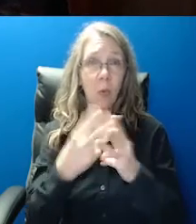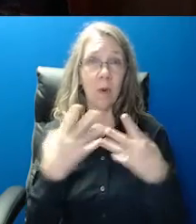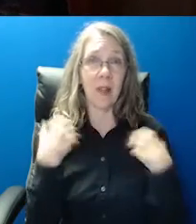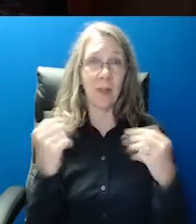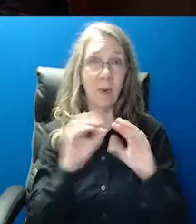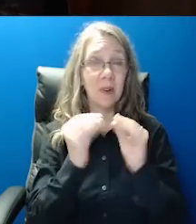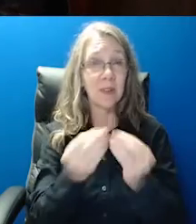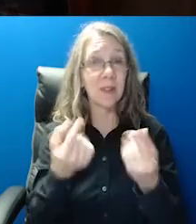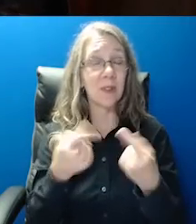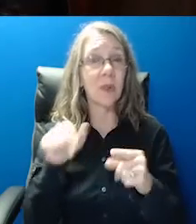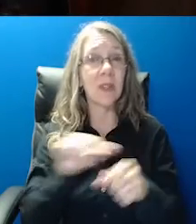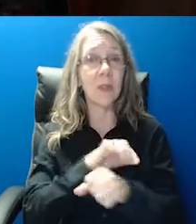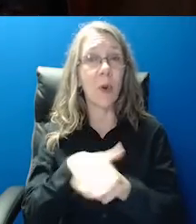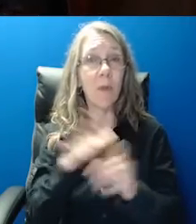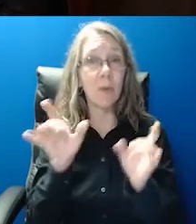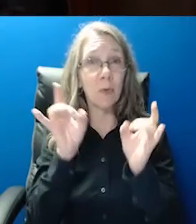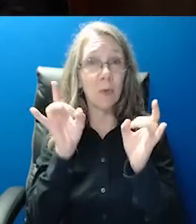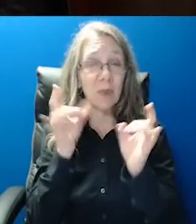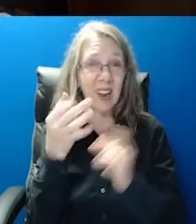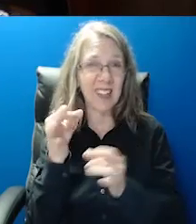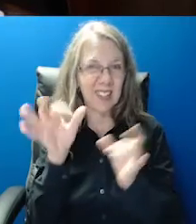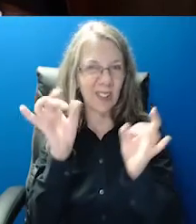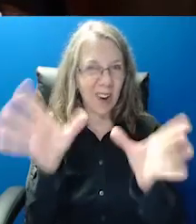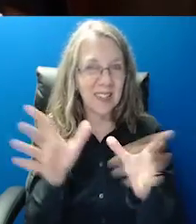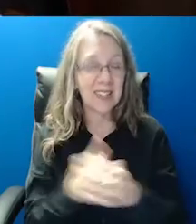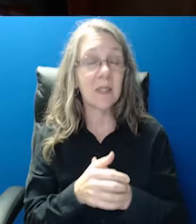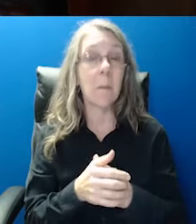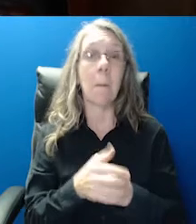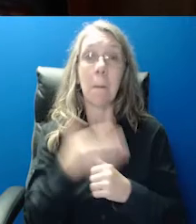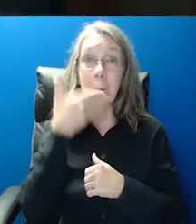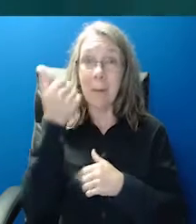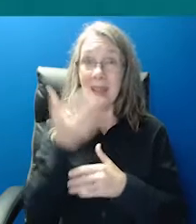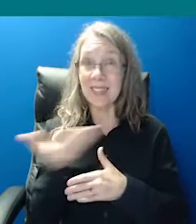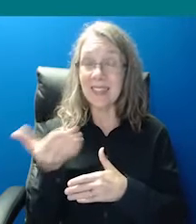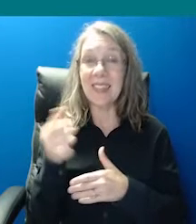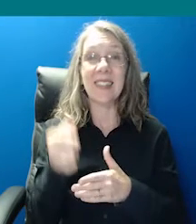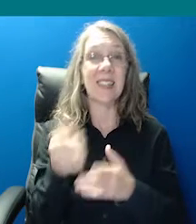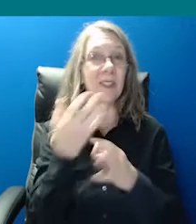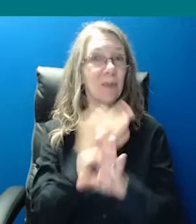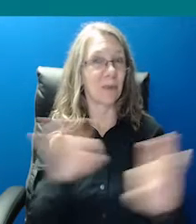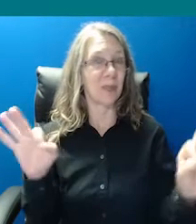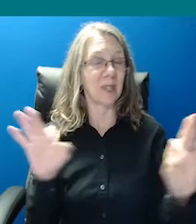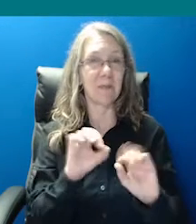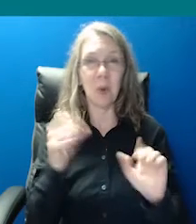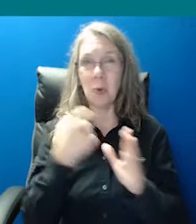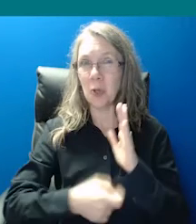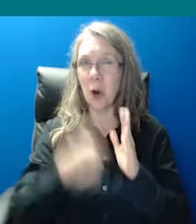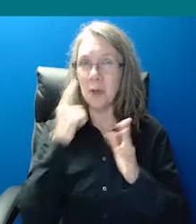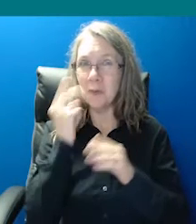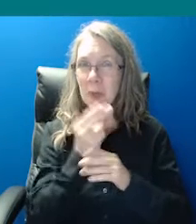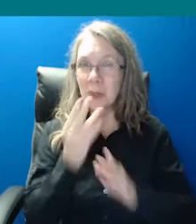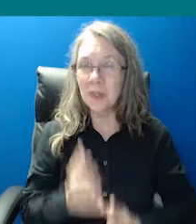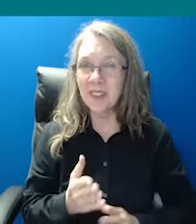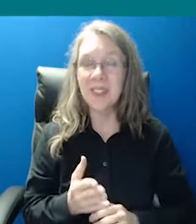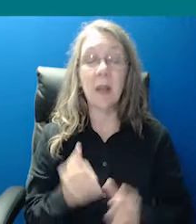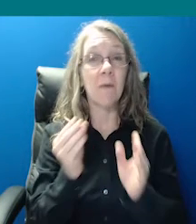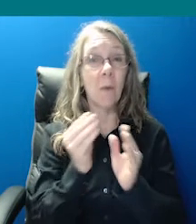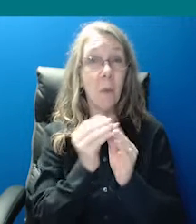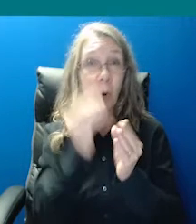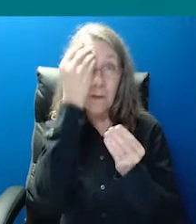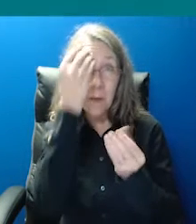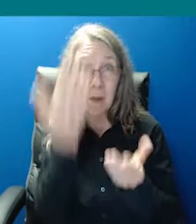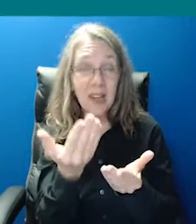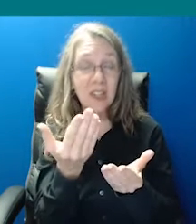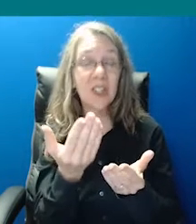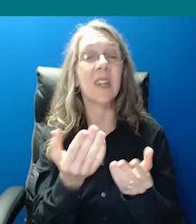de todo es que es completamente gratis. Para más información sobre cómo empezar el programa CellEd, visita